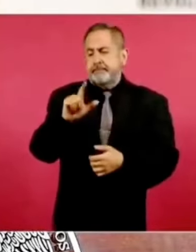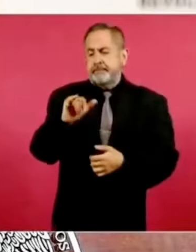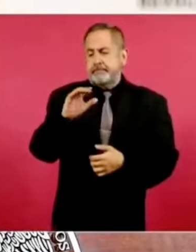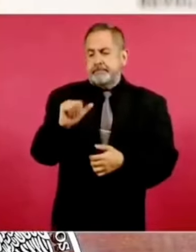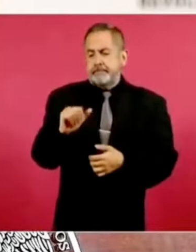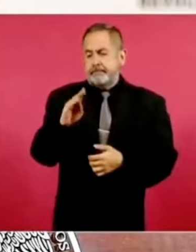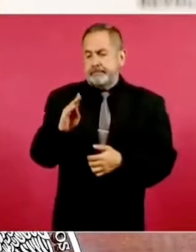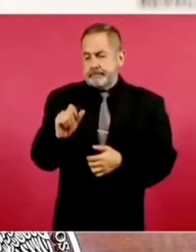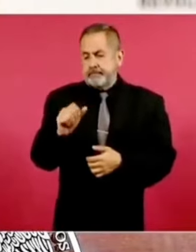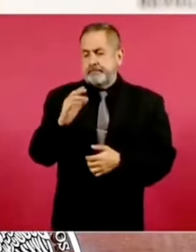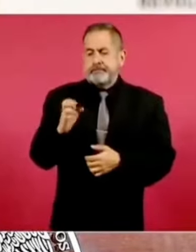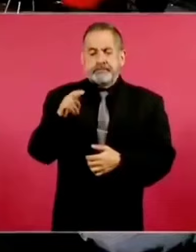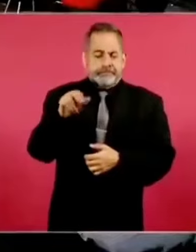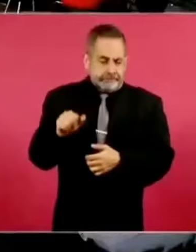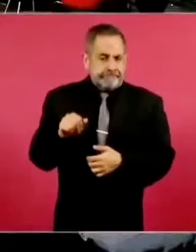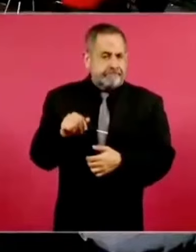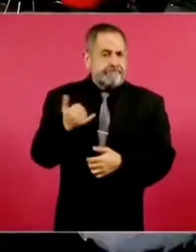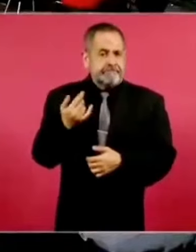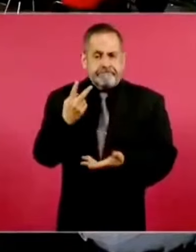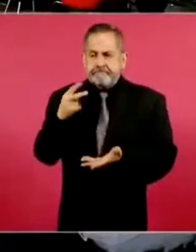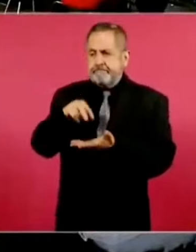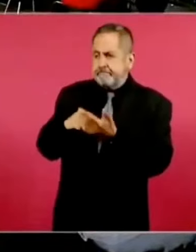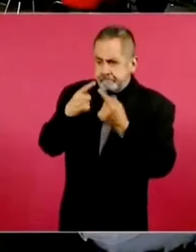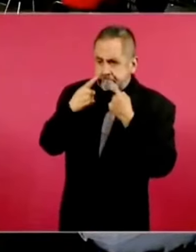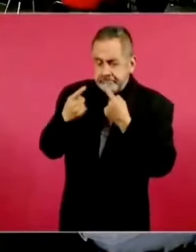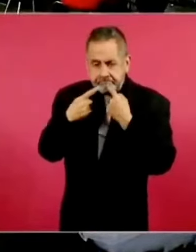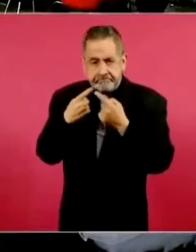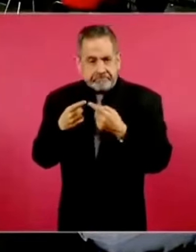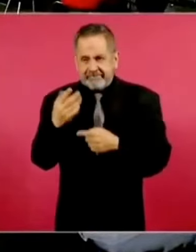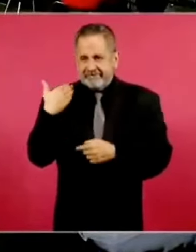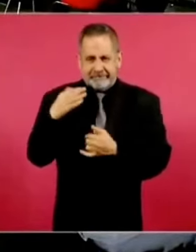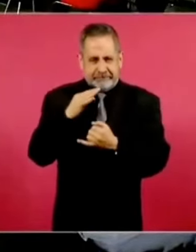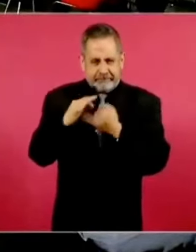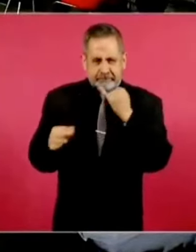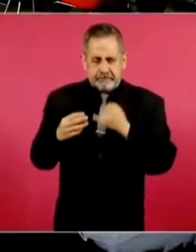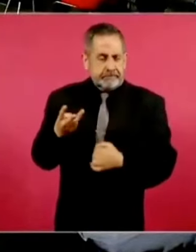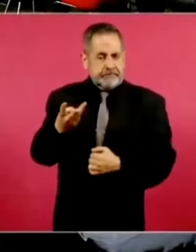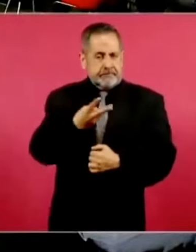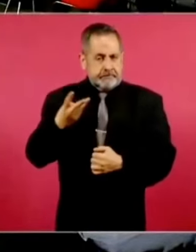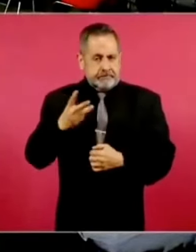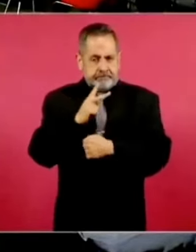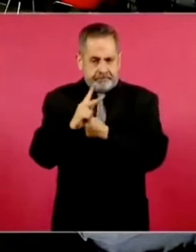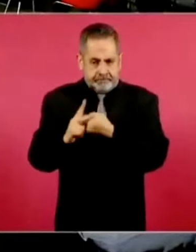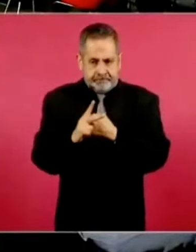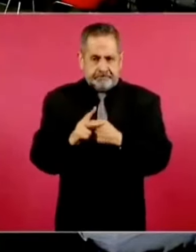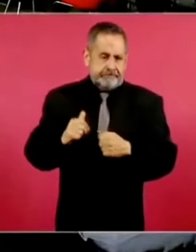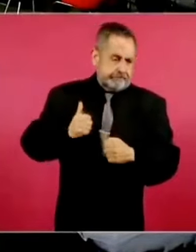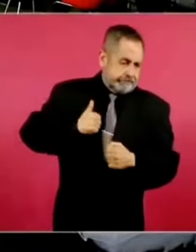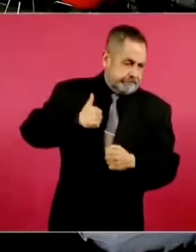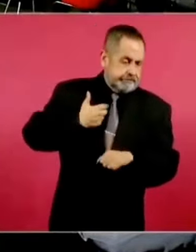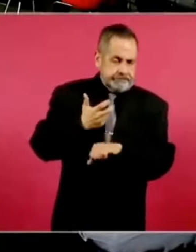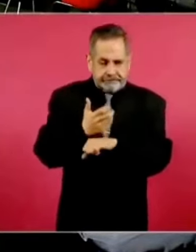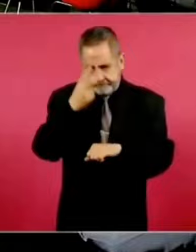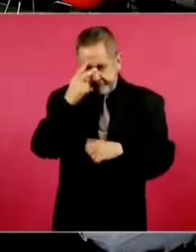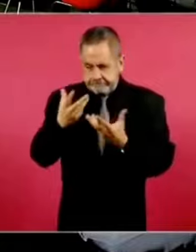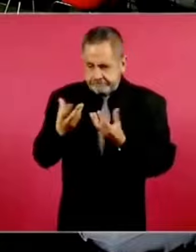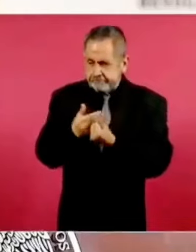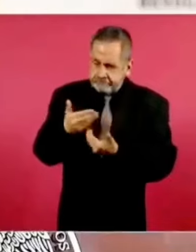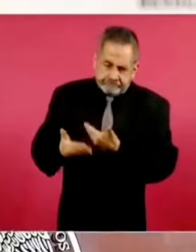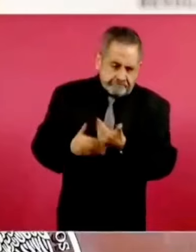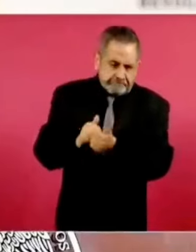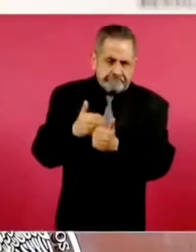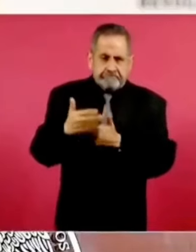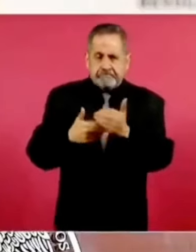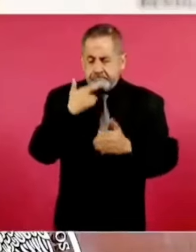y estuvimos presentes en la última reunión trilateral para precisamente ir avanzando en esto.